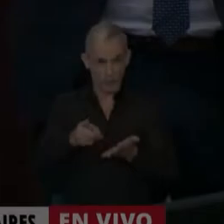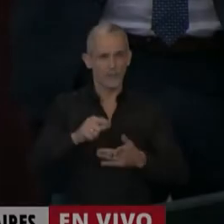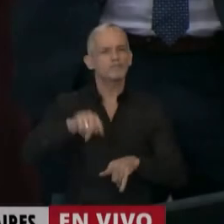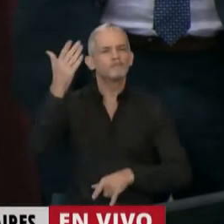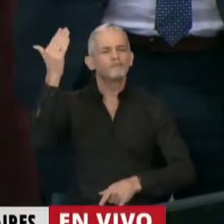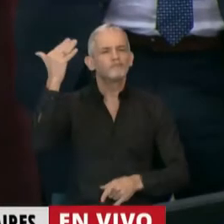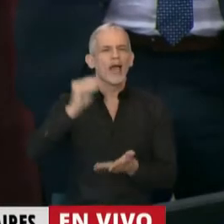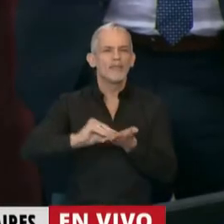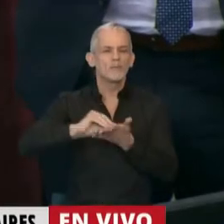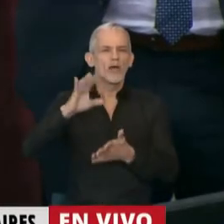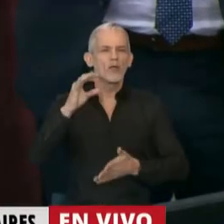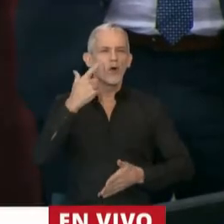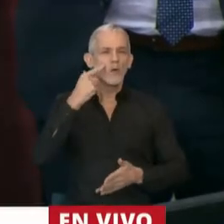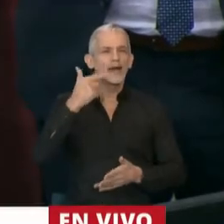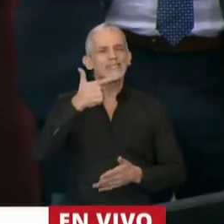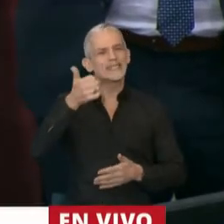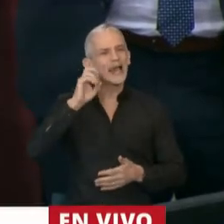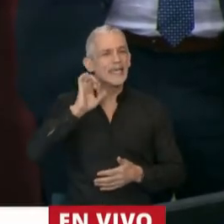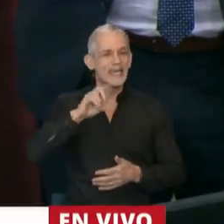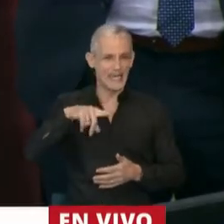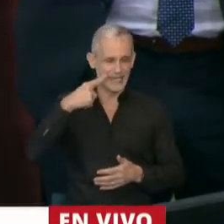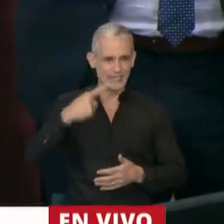Tiene la palabra el diputado Jorge Sarguini.